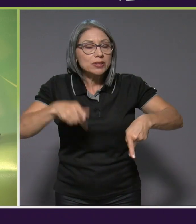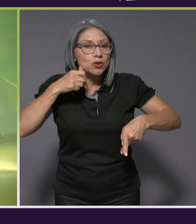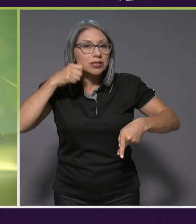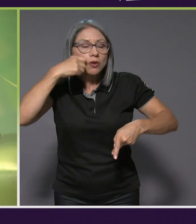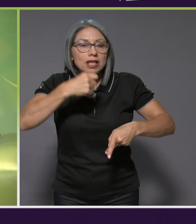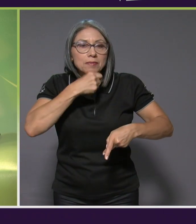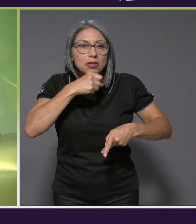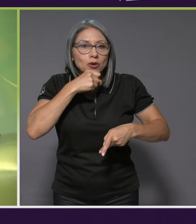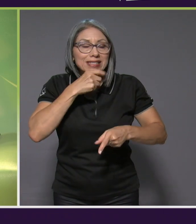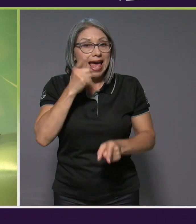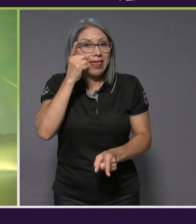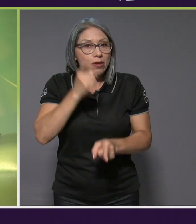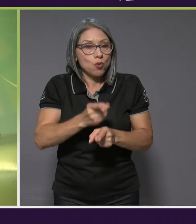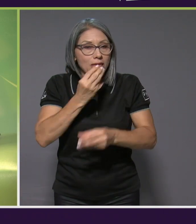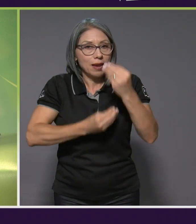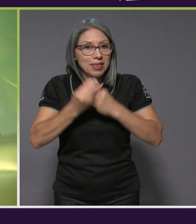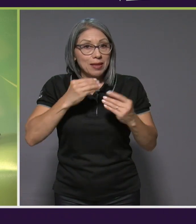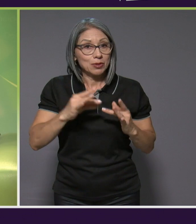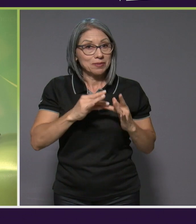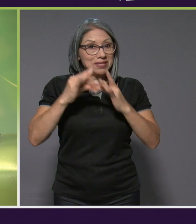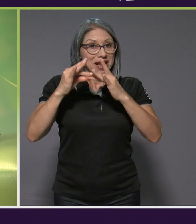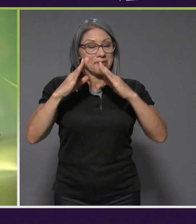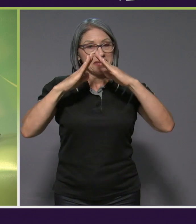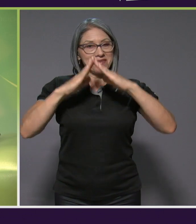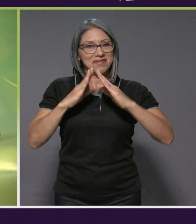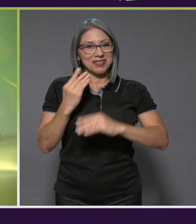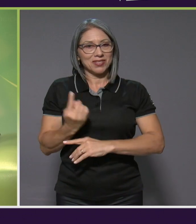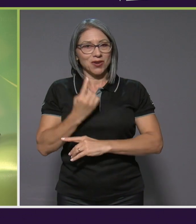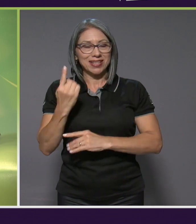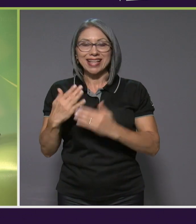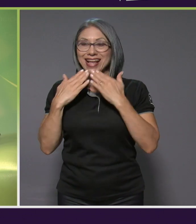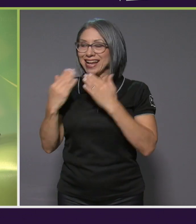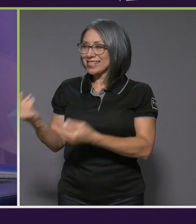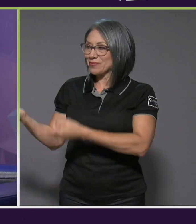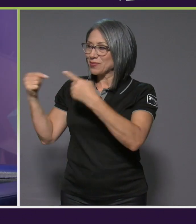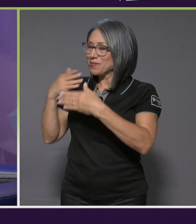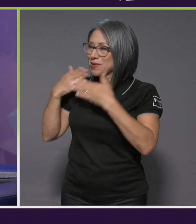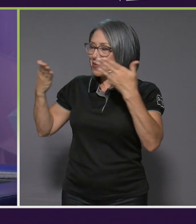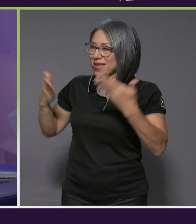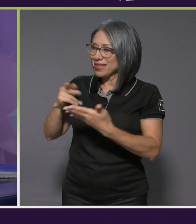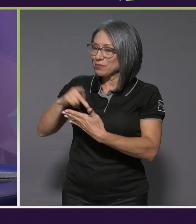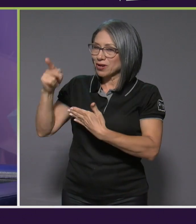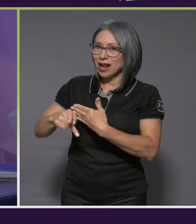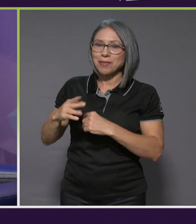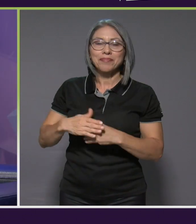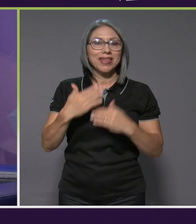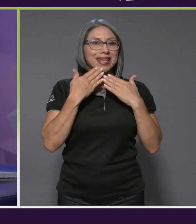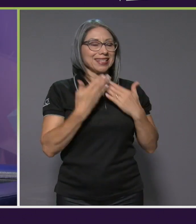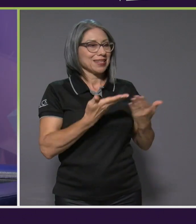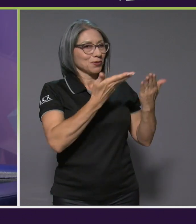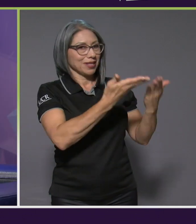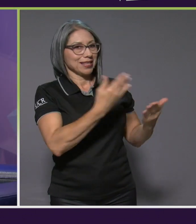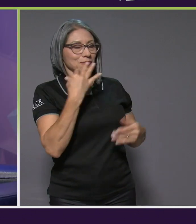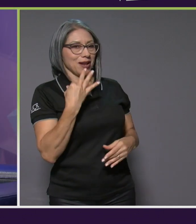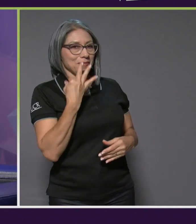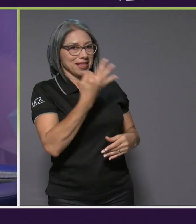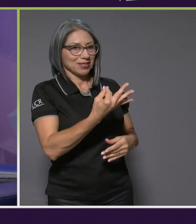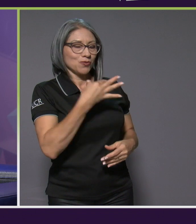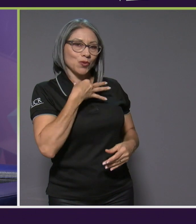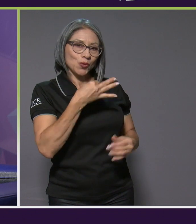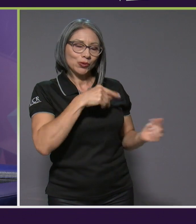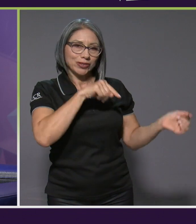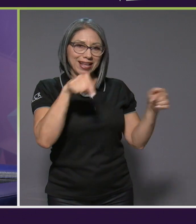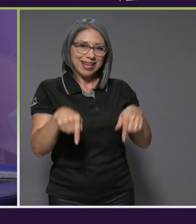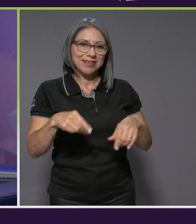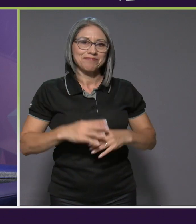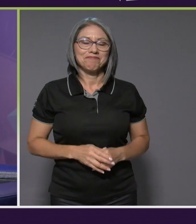mayores, especialmente aquellas que viven solas. Muchas gracias Cindy por acompañarnos y bienvenida al programa. Muchas gracias a ustedes Nadiem por la invitación, un gusto estar aquí.